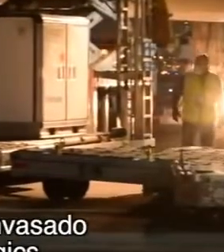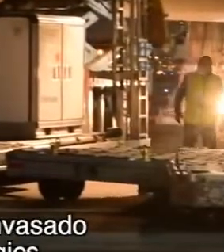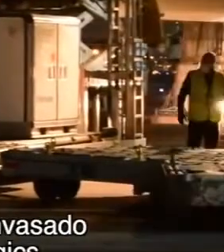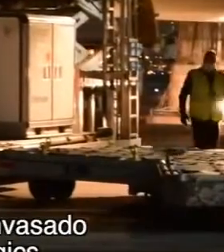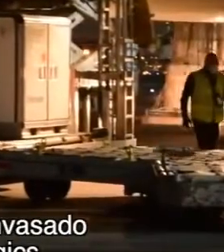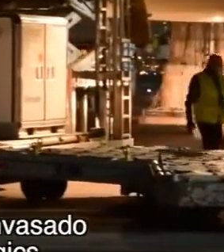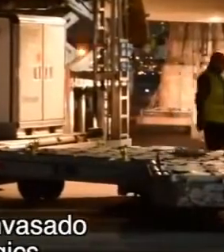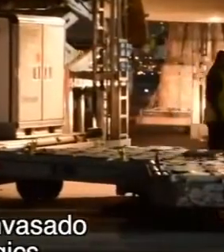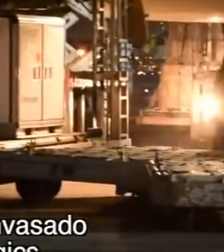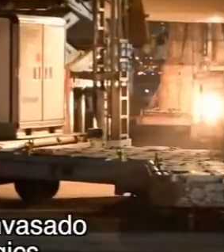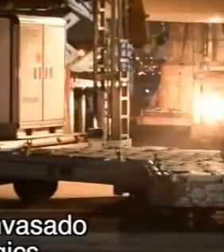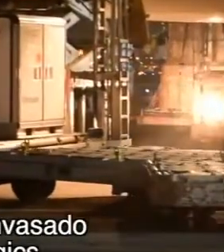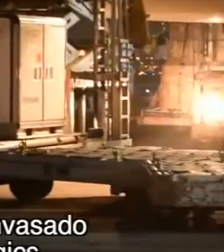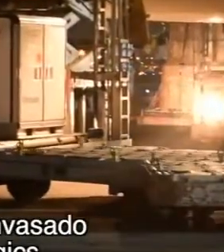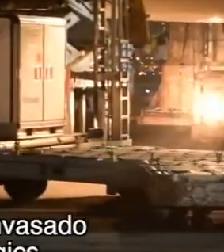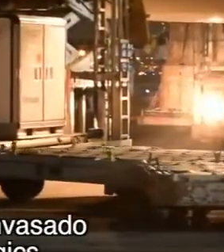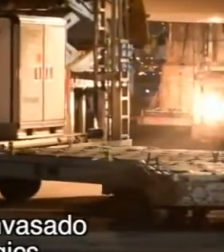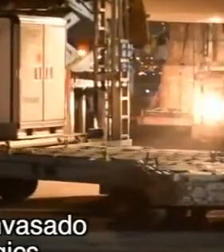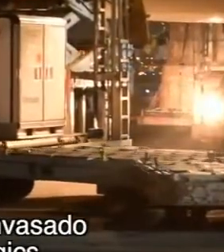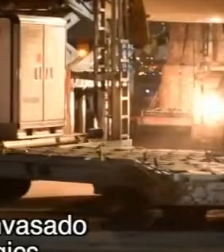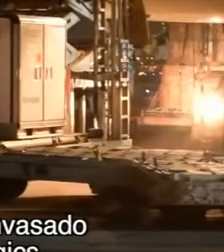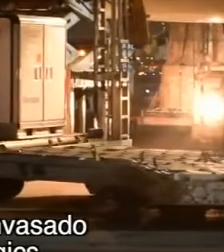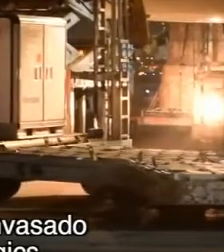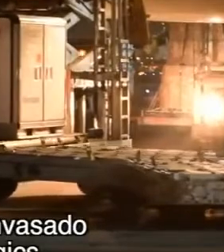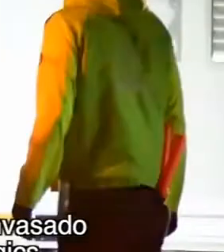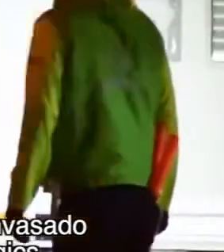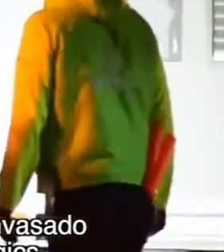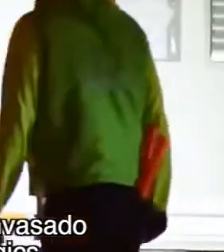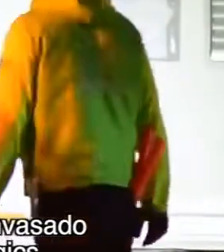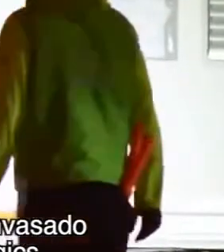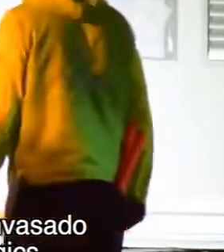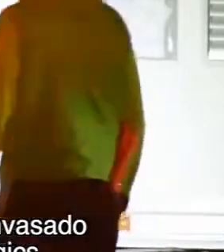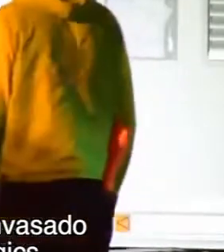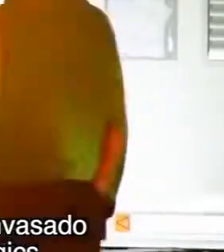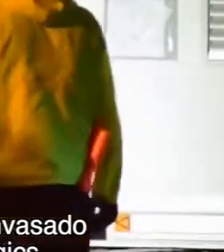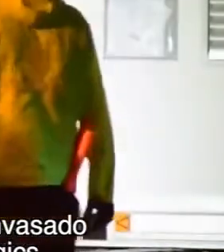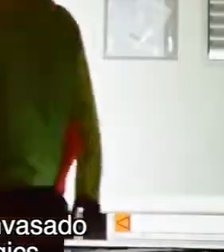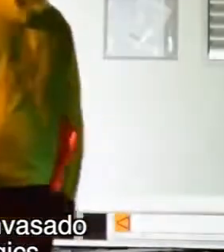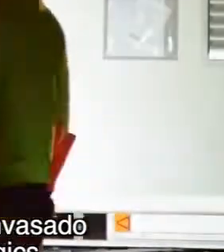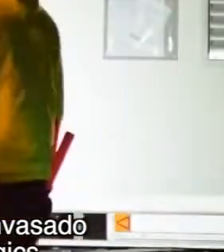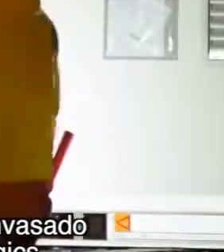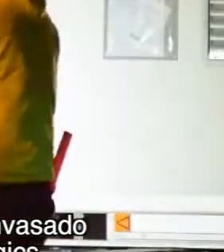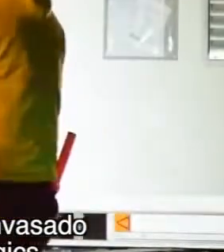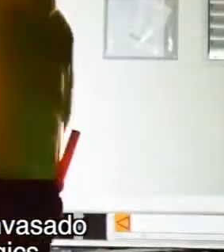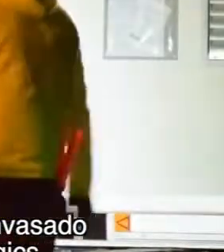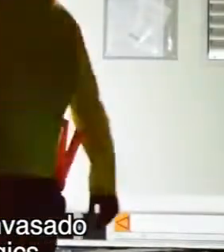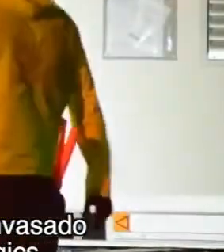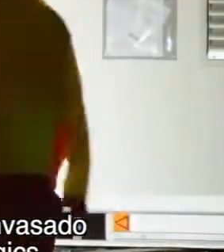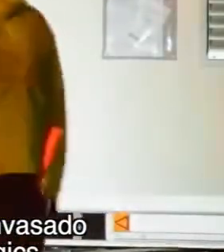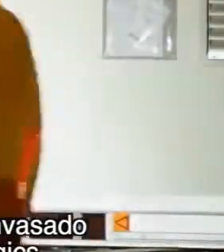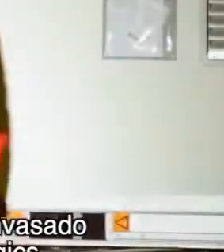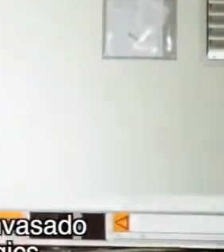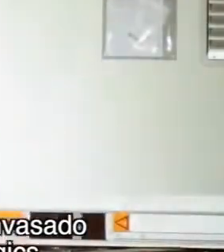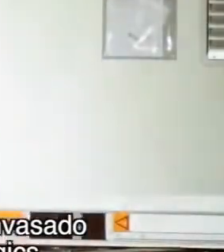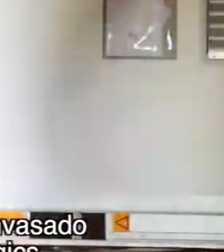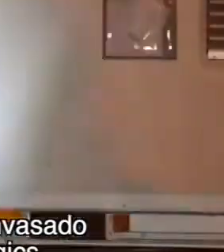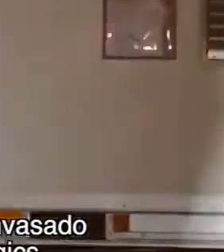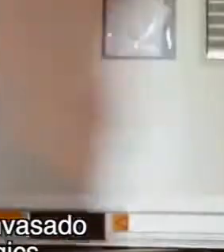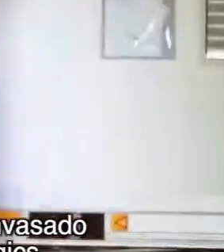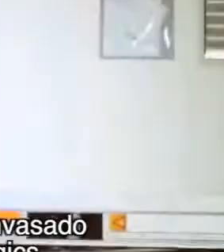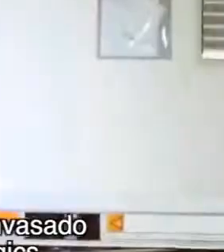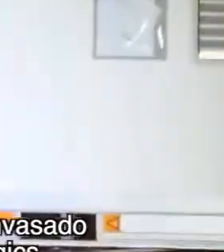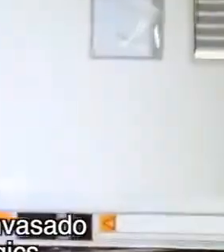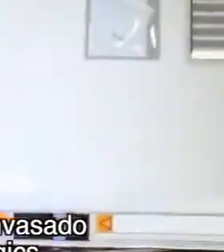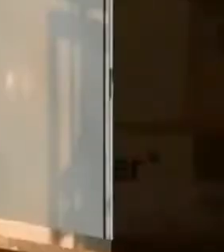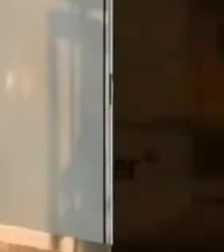Asimismo, en México, el laboratorio Drogmex ha envasado 940.470 dosis de la vacuna de